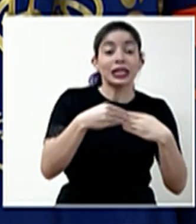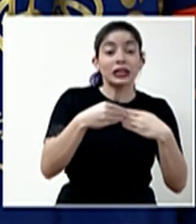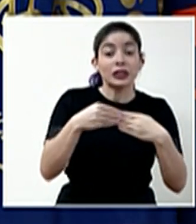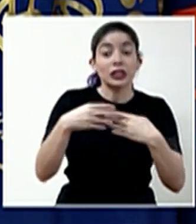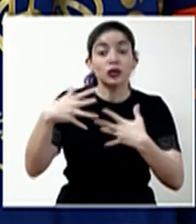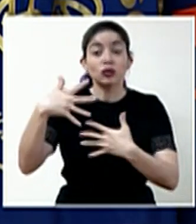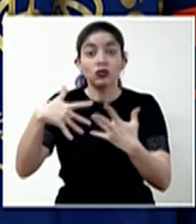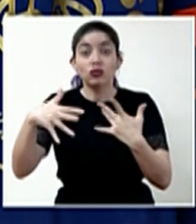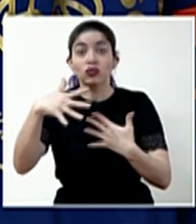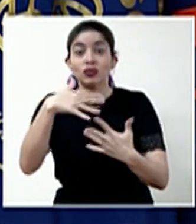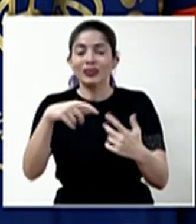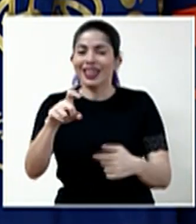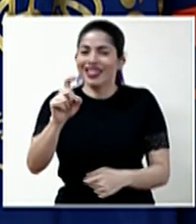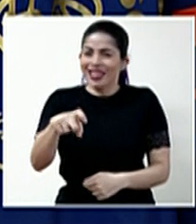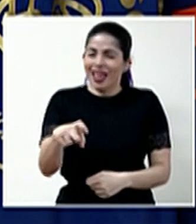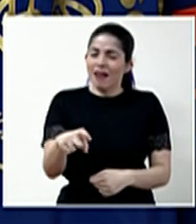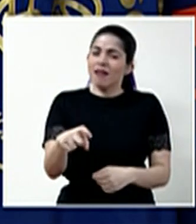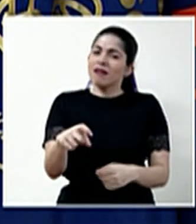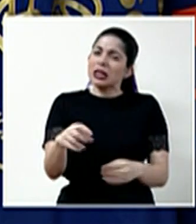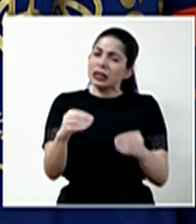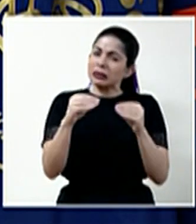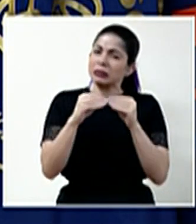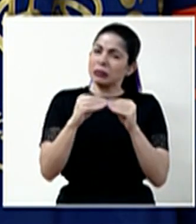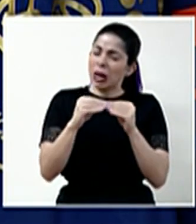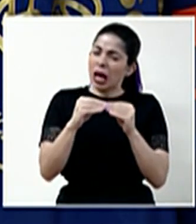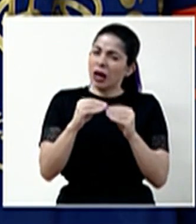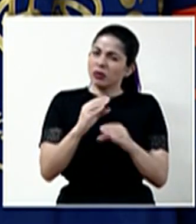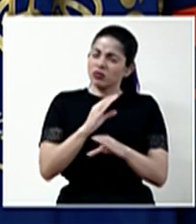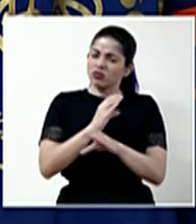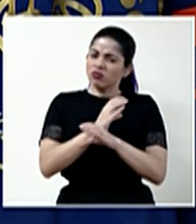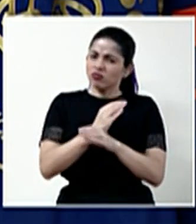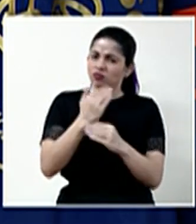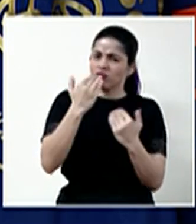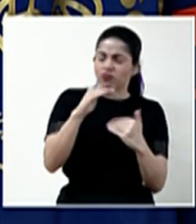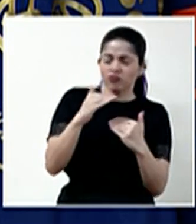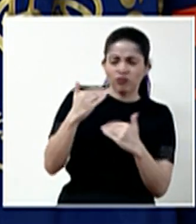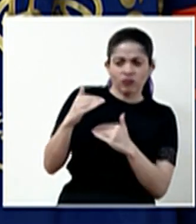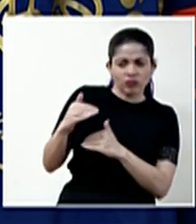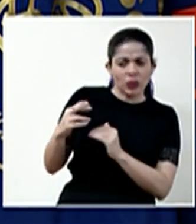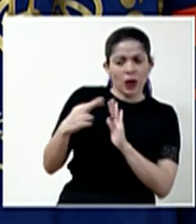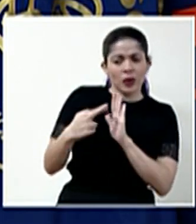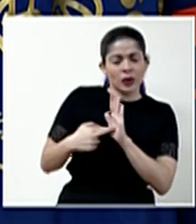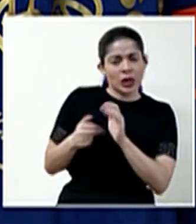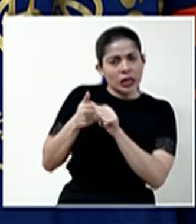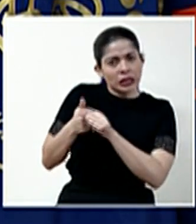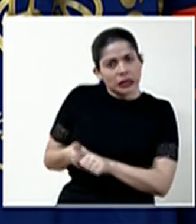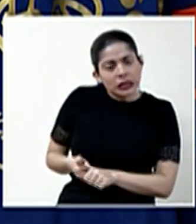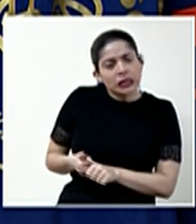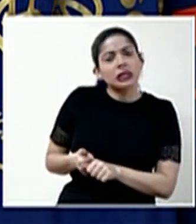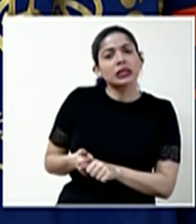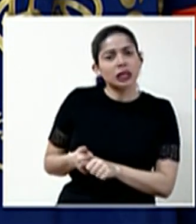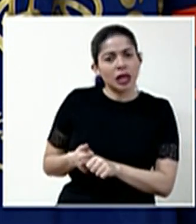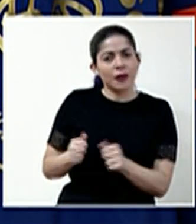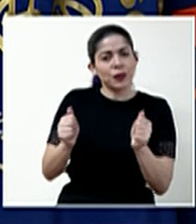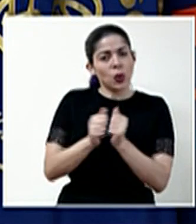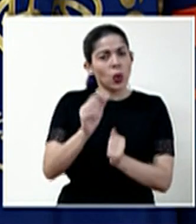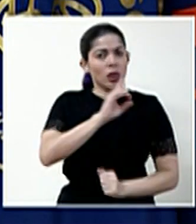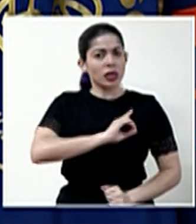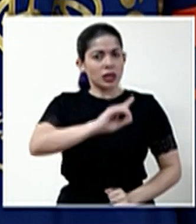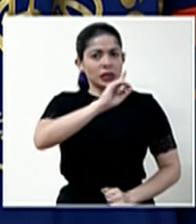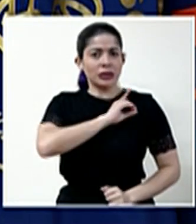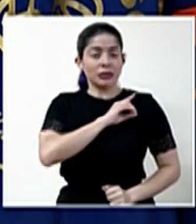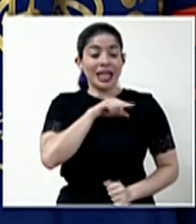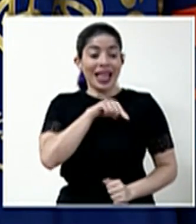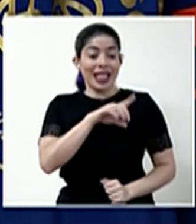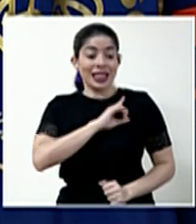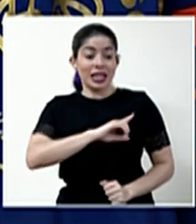movimiento, tenemos que ir siendo mucho más estrictos en seguir las reglas de juego en esa disciplina, que